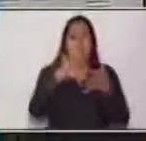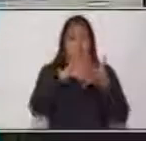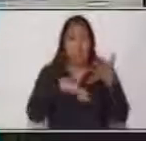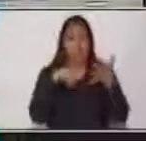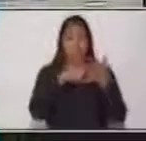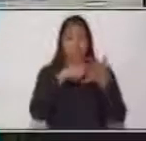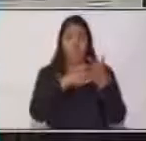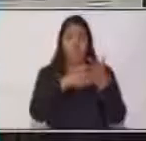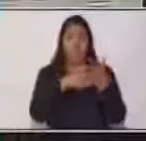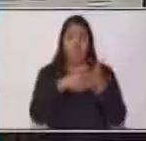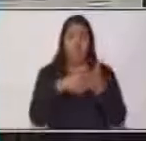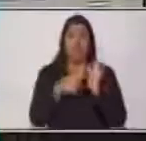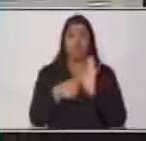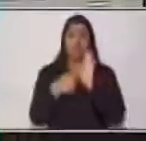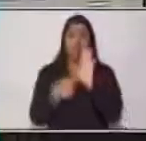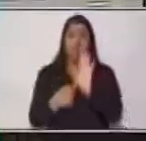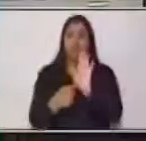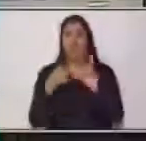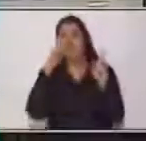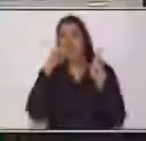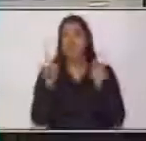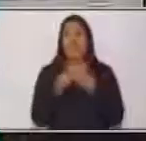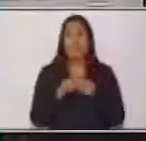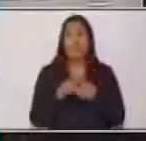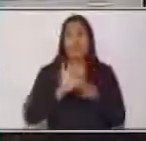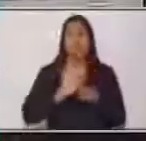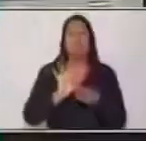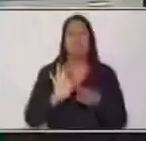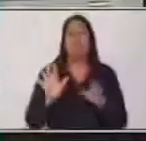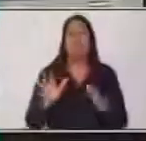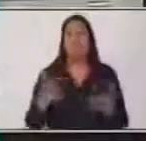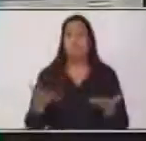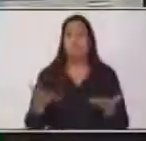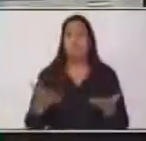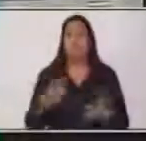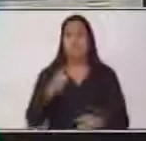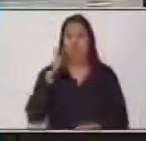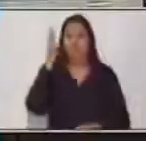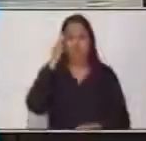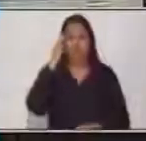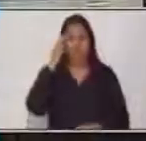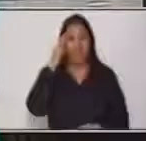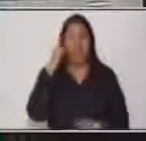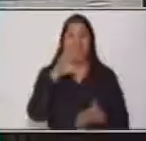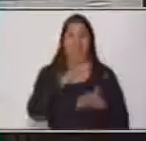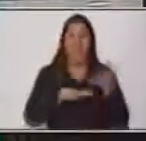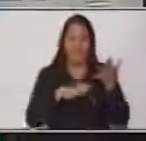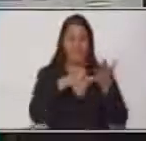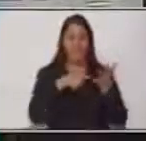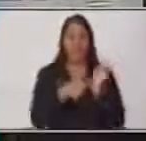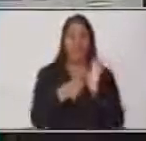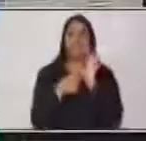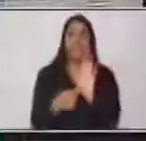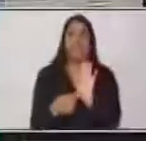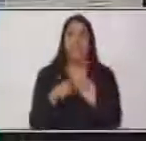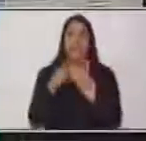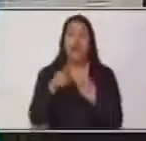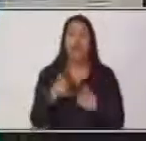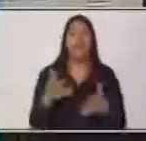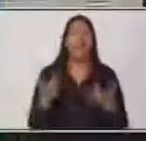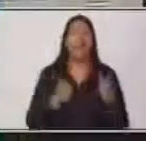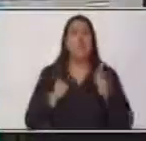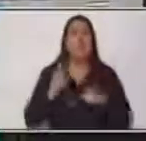mencionar la funcionalidad. Recuerde, en el texto expositivo, la función más importante es informar